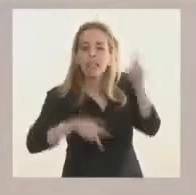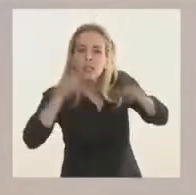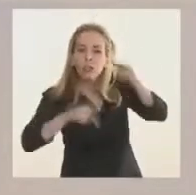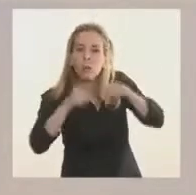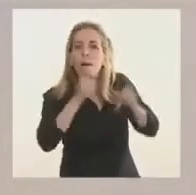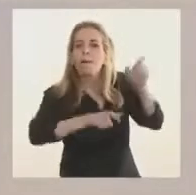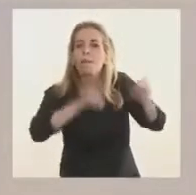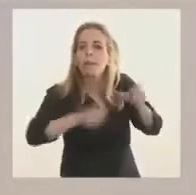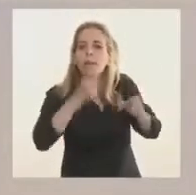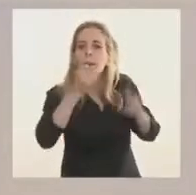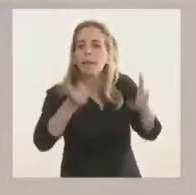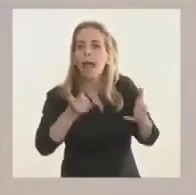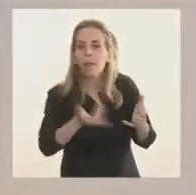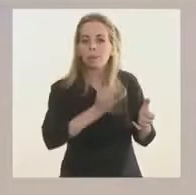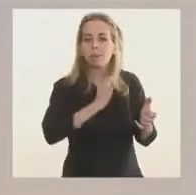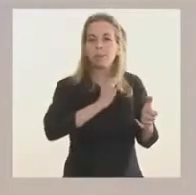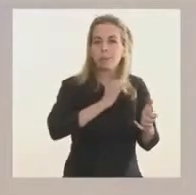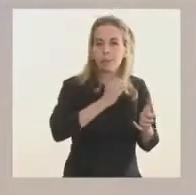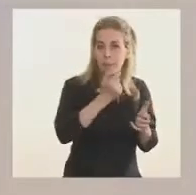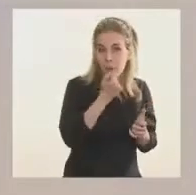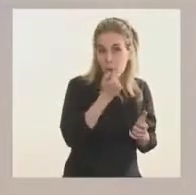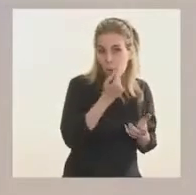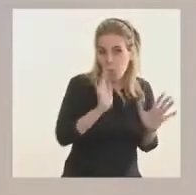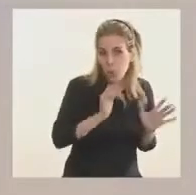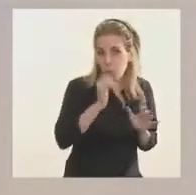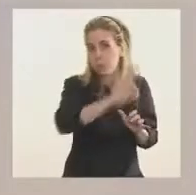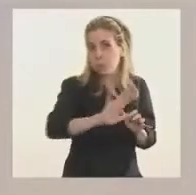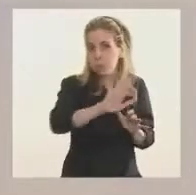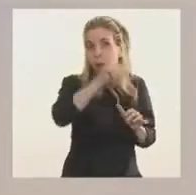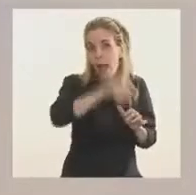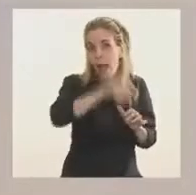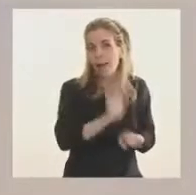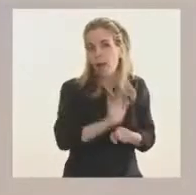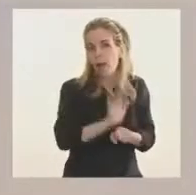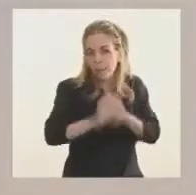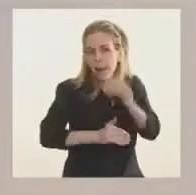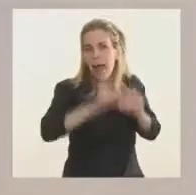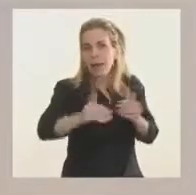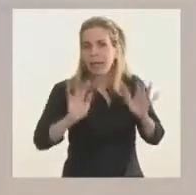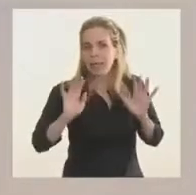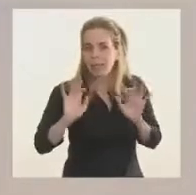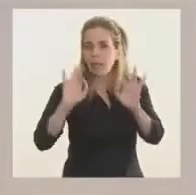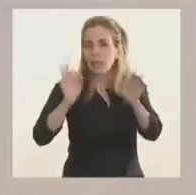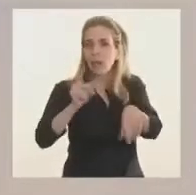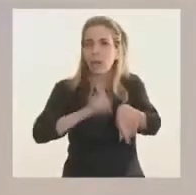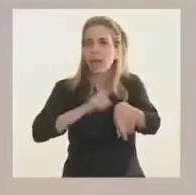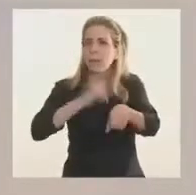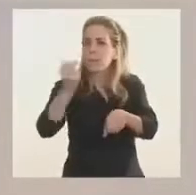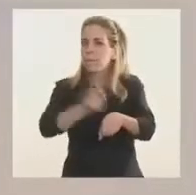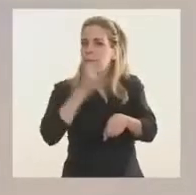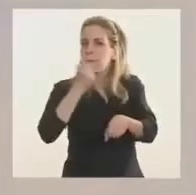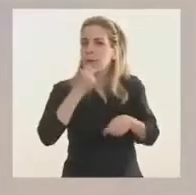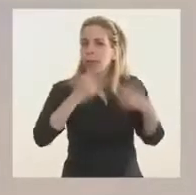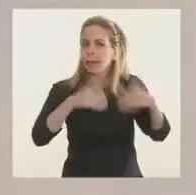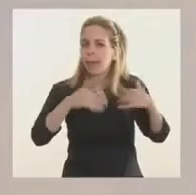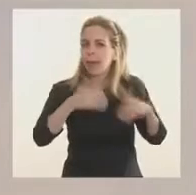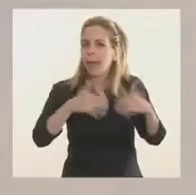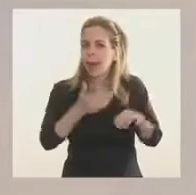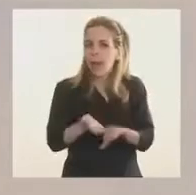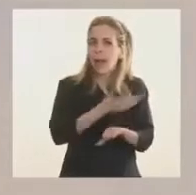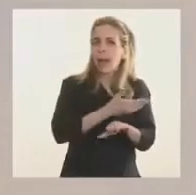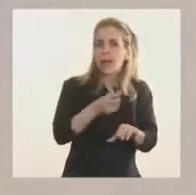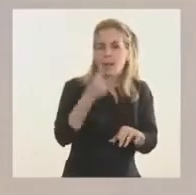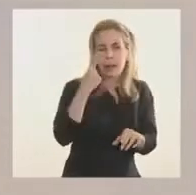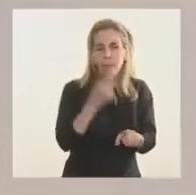virus, como se dijo en su momento, pero hoy tenemos la certeza del tiempo y eso juega directamente